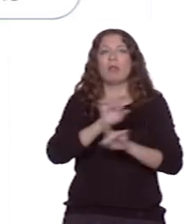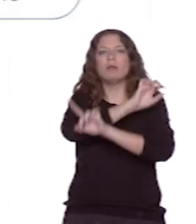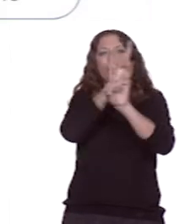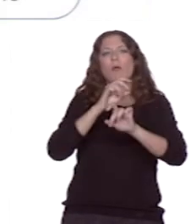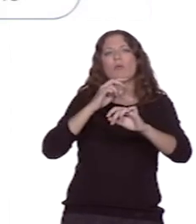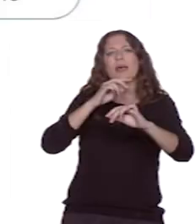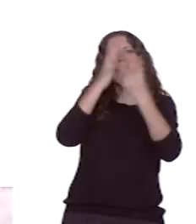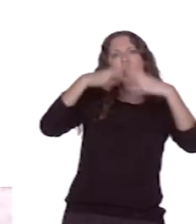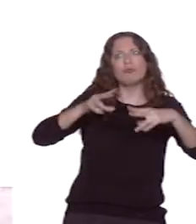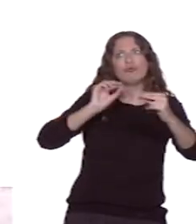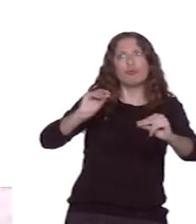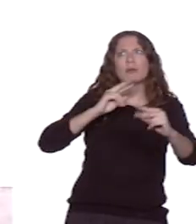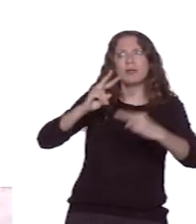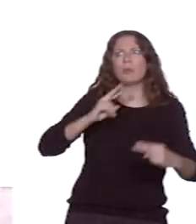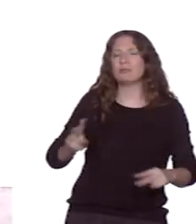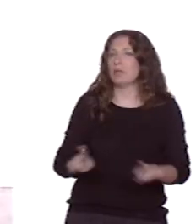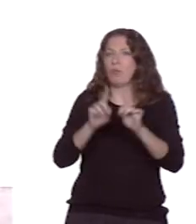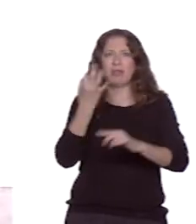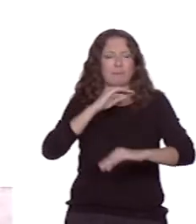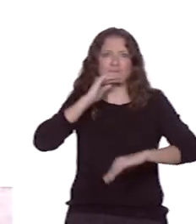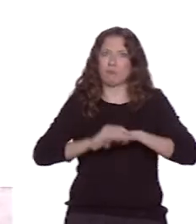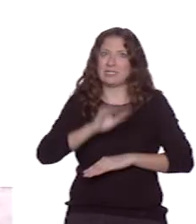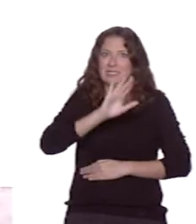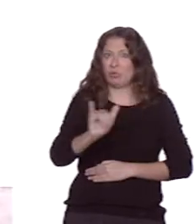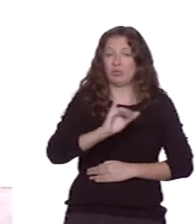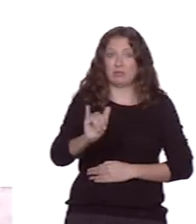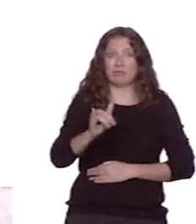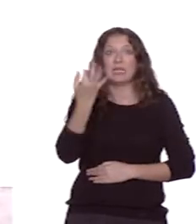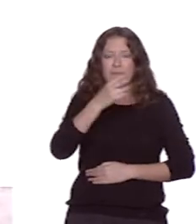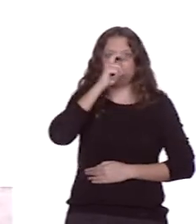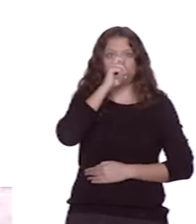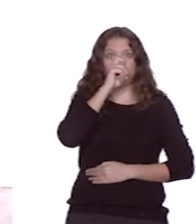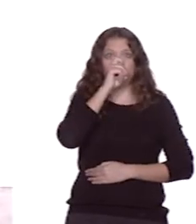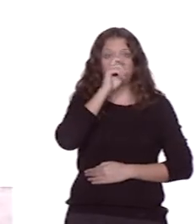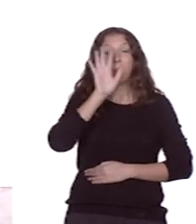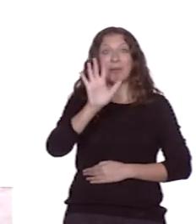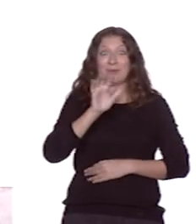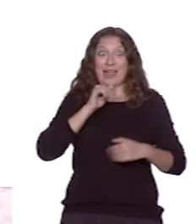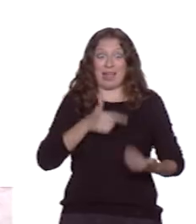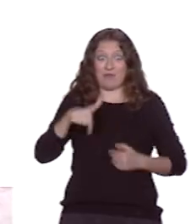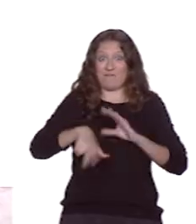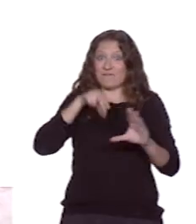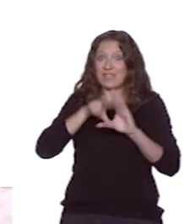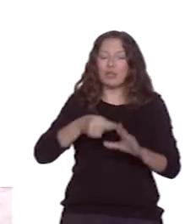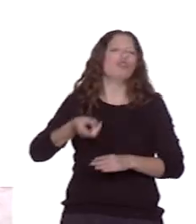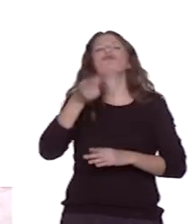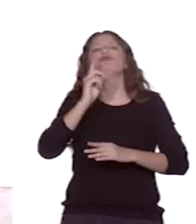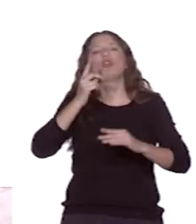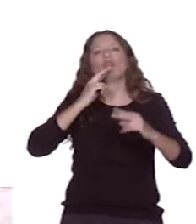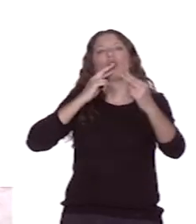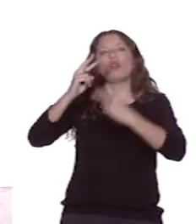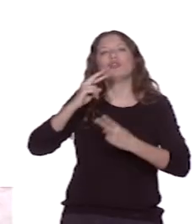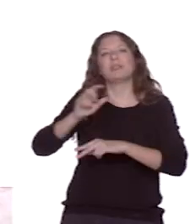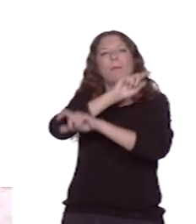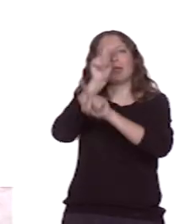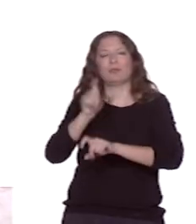del árbol. No debéis olvidarlo cuando lo apliquéis, pero como hemos dicho, aquí solo vamos a contestar razonadamente a las